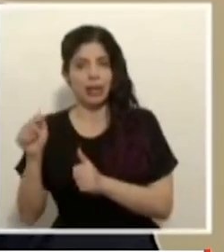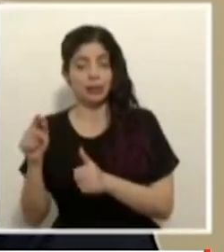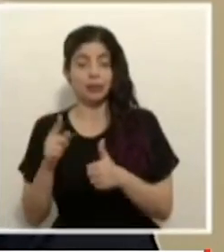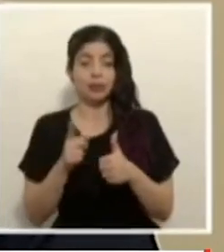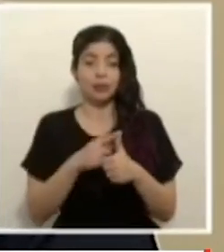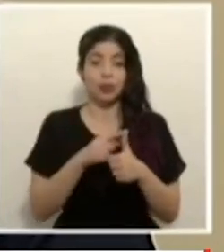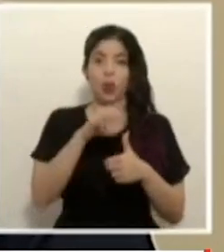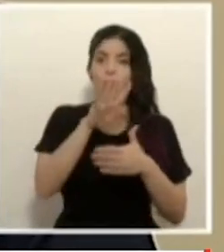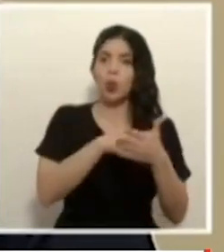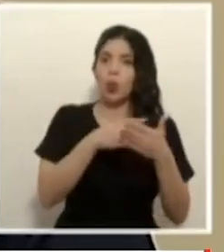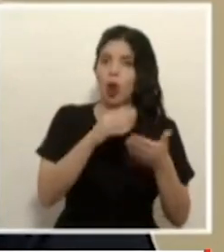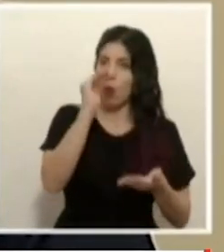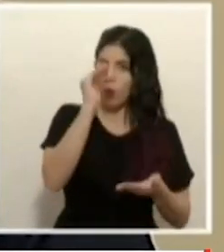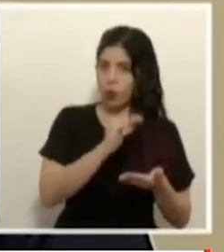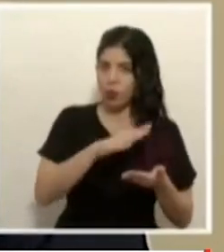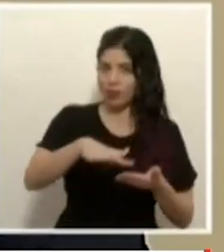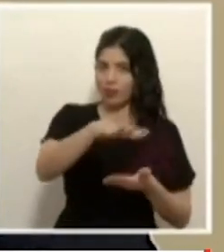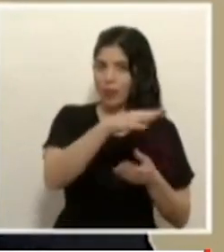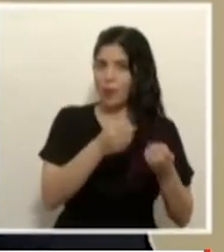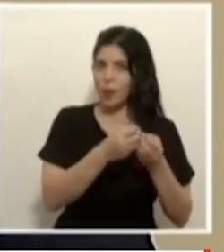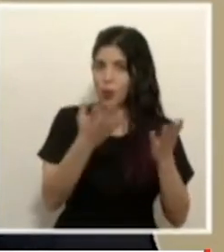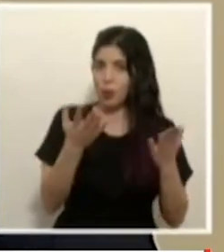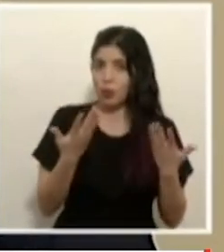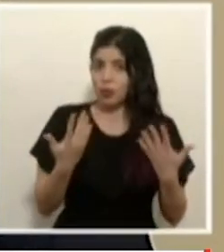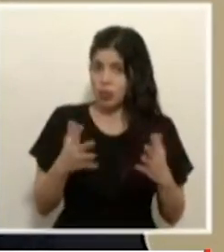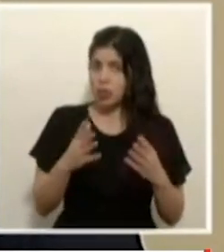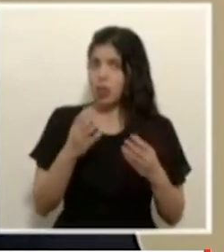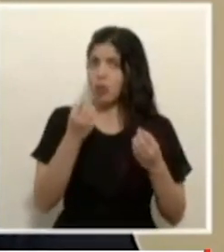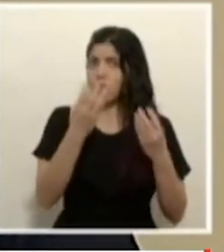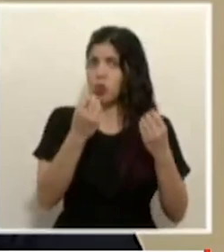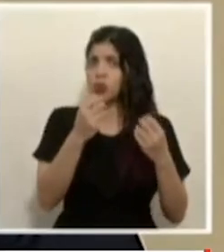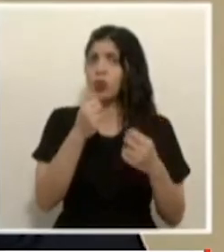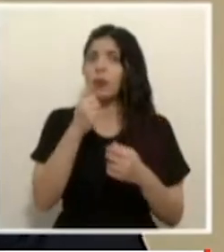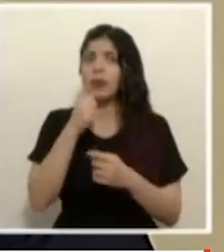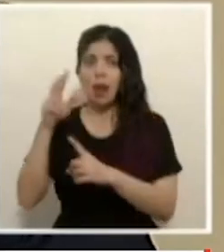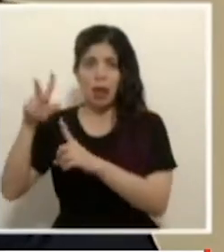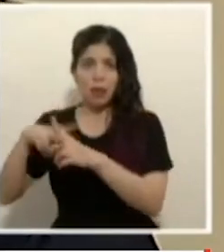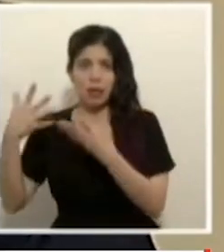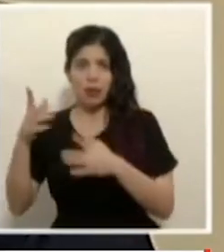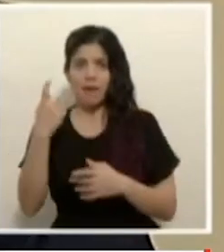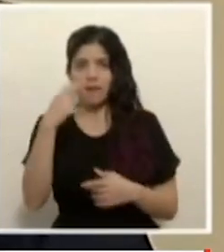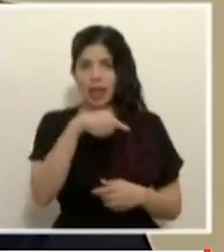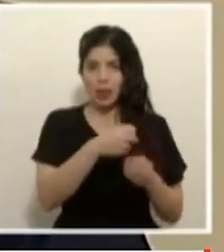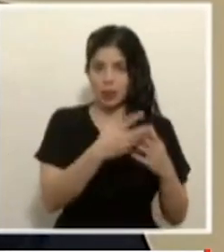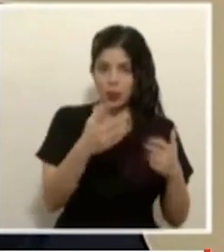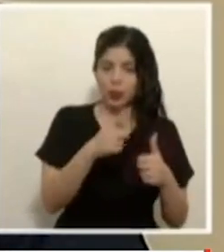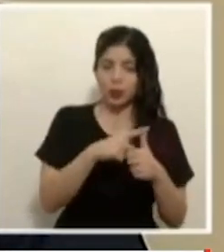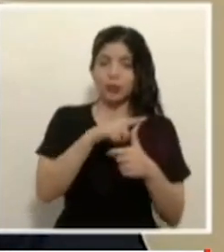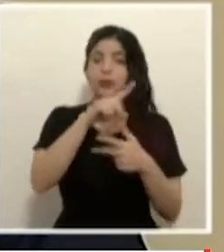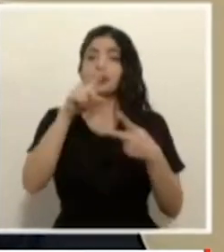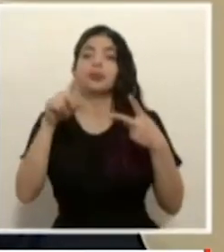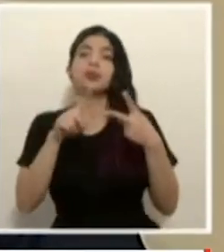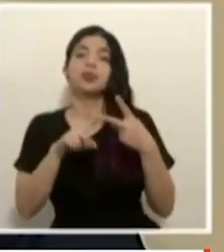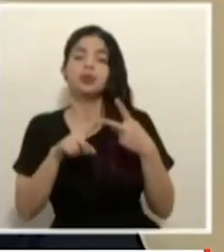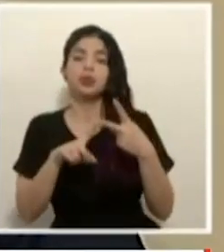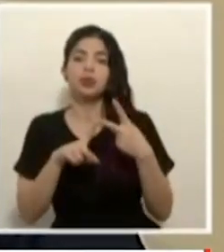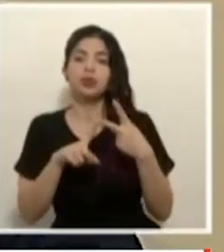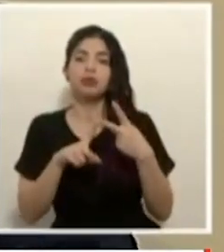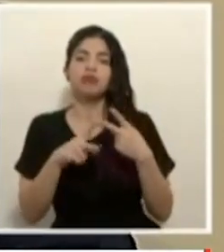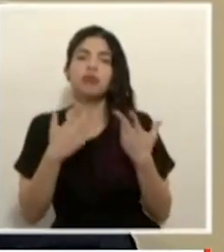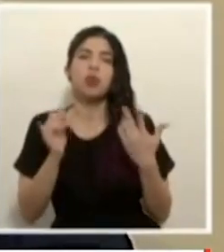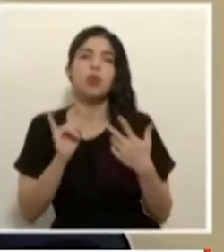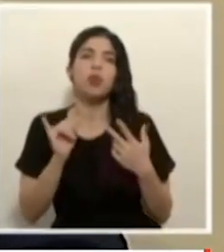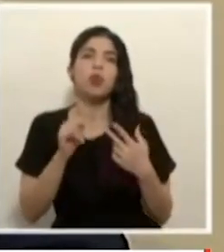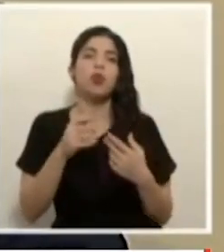reducción de jornadas en el sector público que ya ha aplicado mucha gente en el sector privado otra una llámenle una